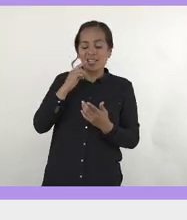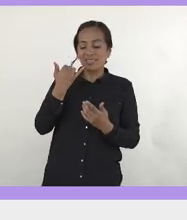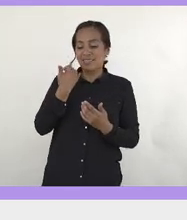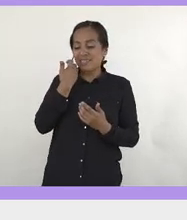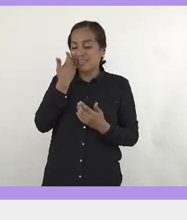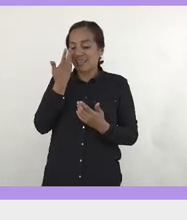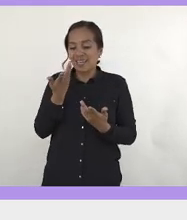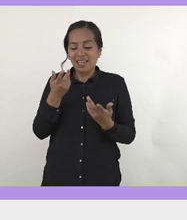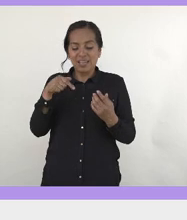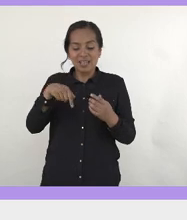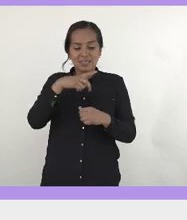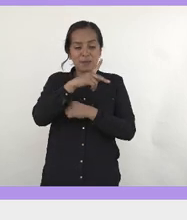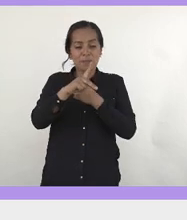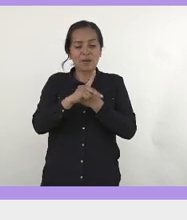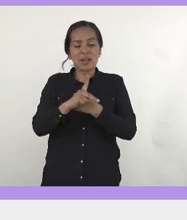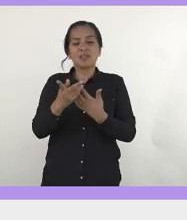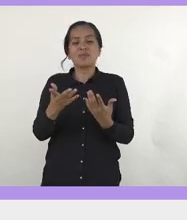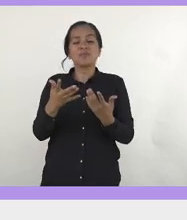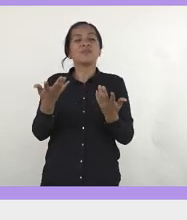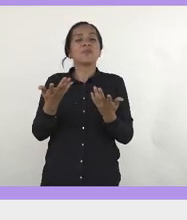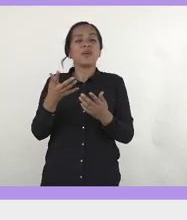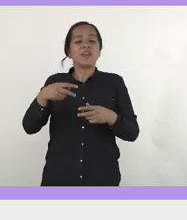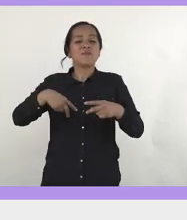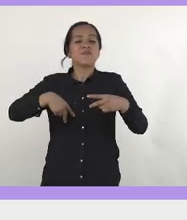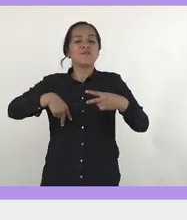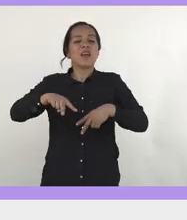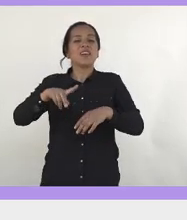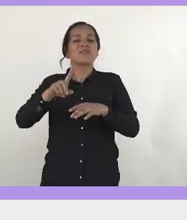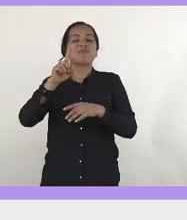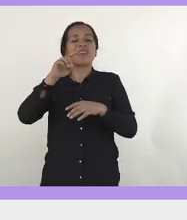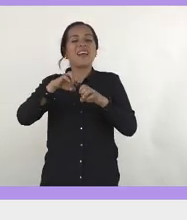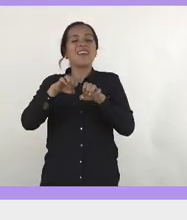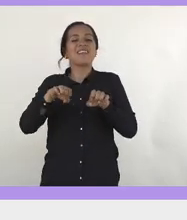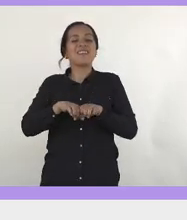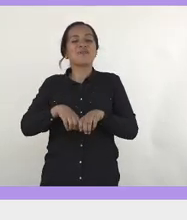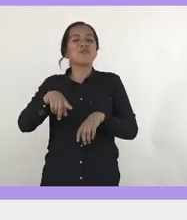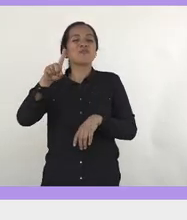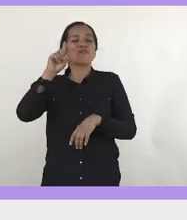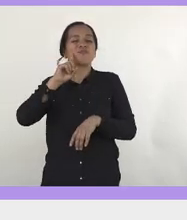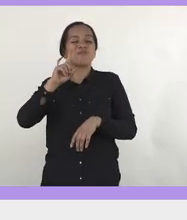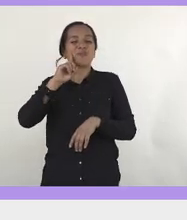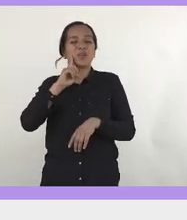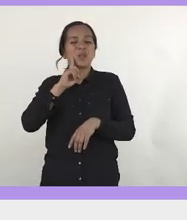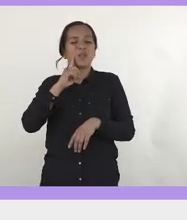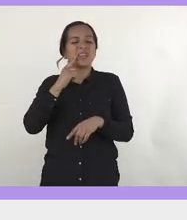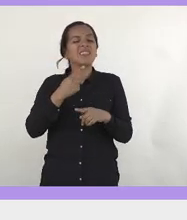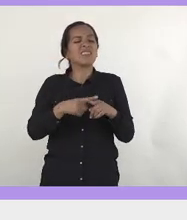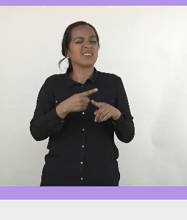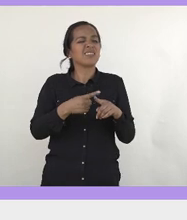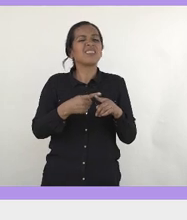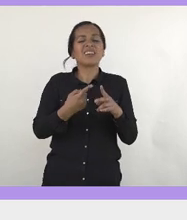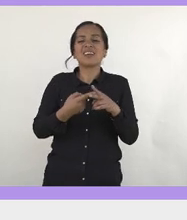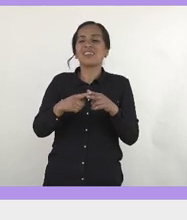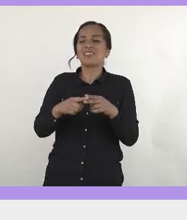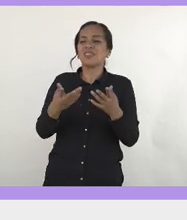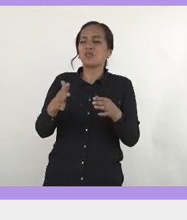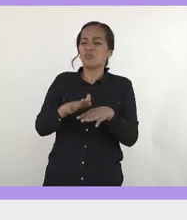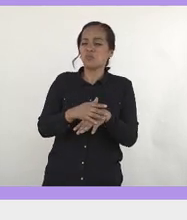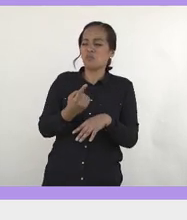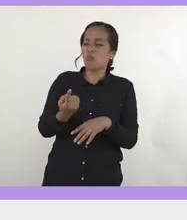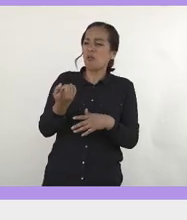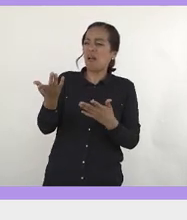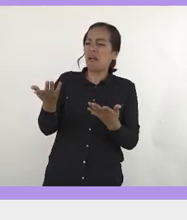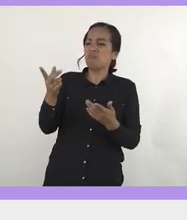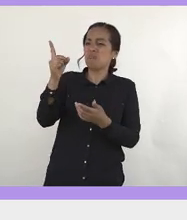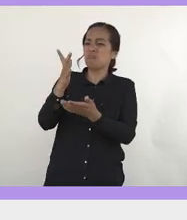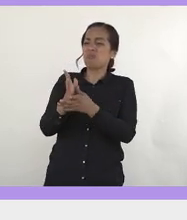y de que este país tuviese una selección femenina, que empezaron a ver quién, que empezaron a decir, ¿por qué este país no tiene